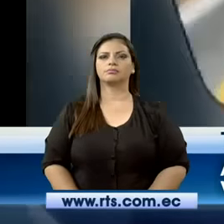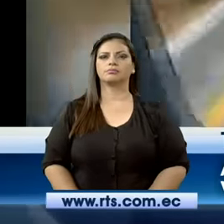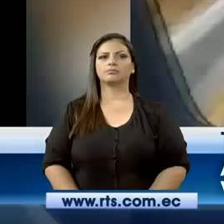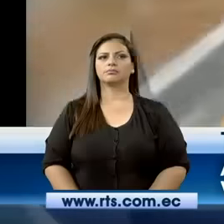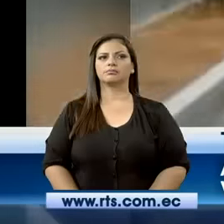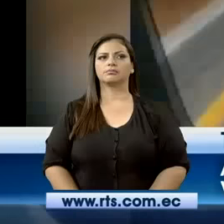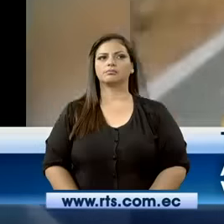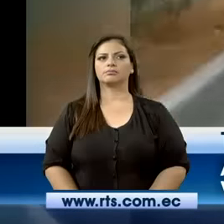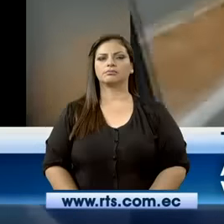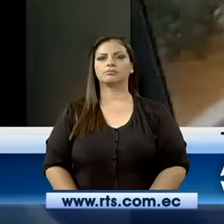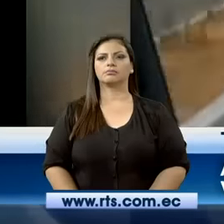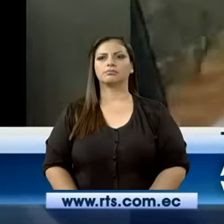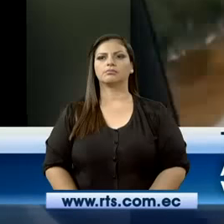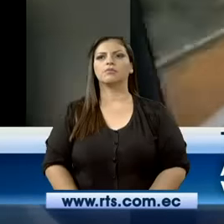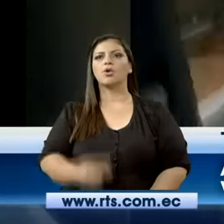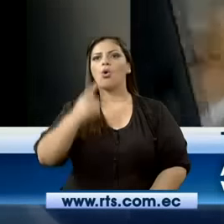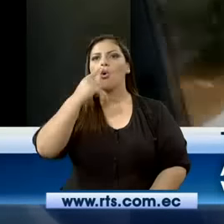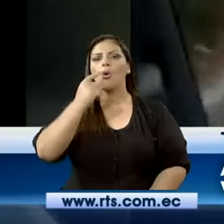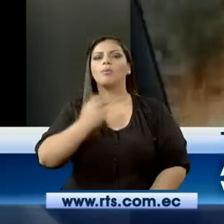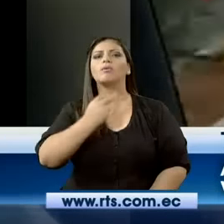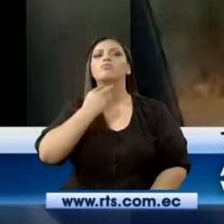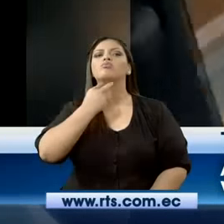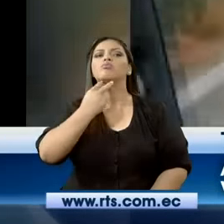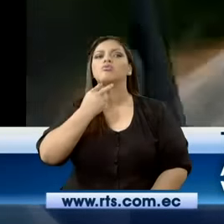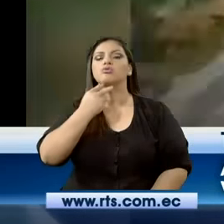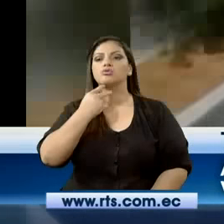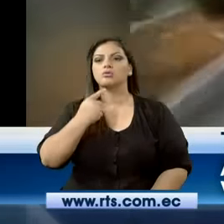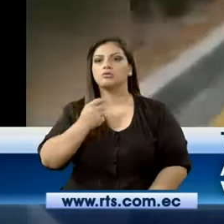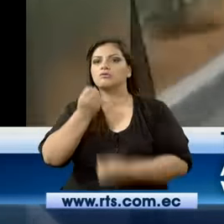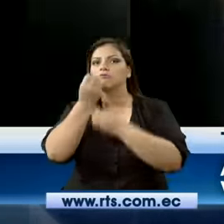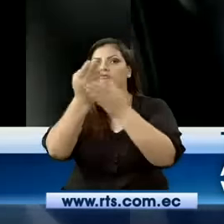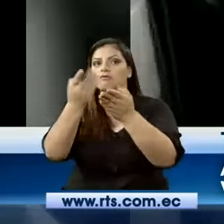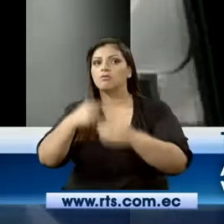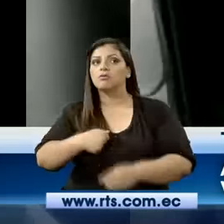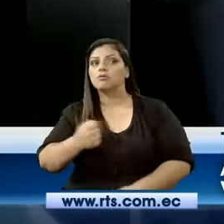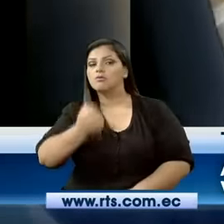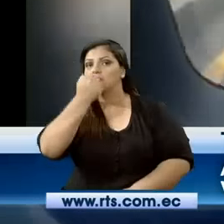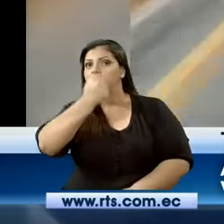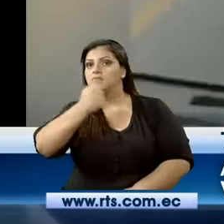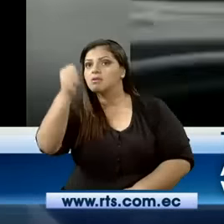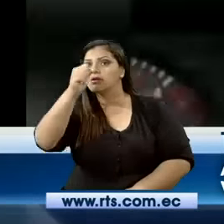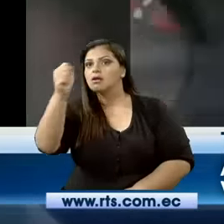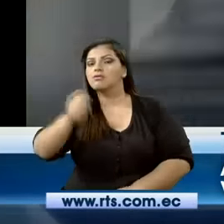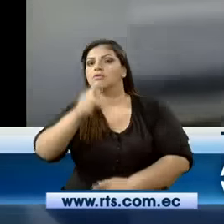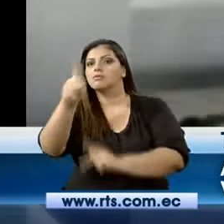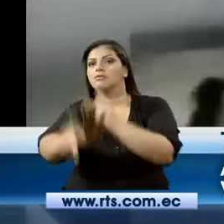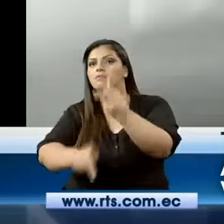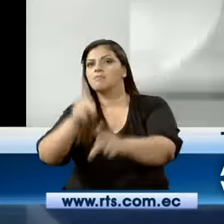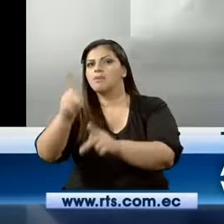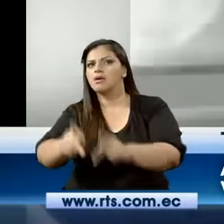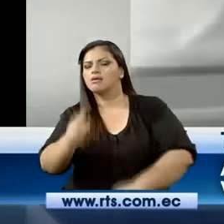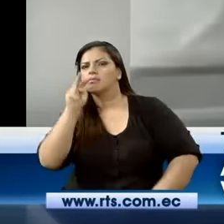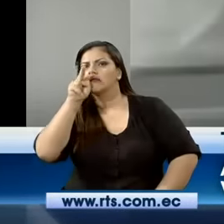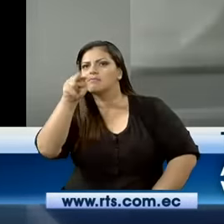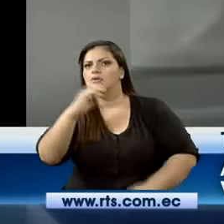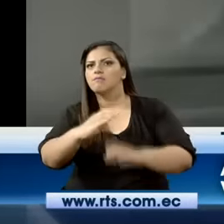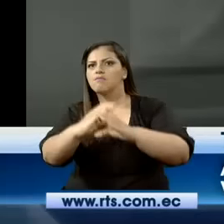Aquí, aquí viajando ya a la península, como una pozorja va a exceso de velocidad.